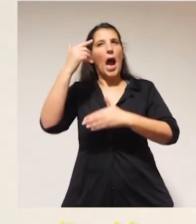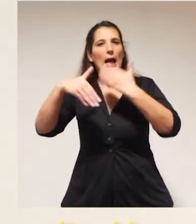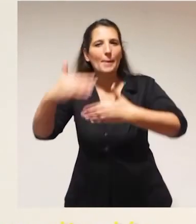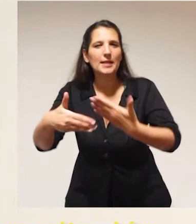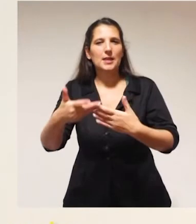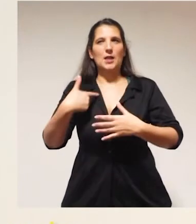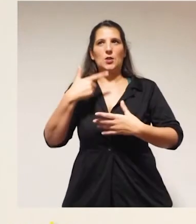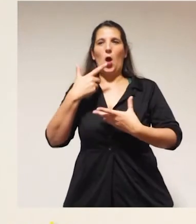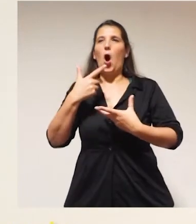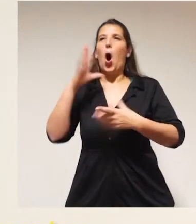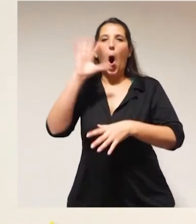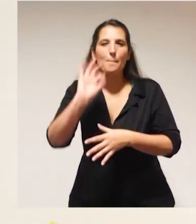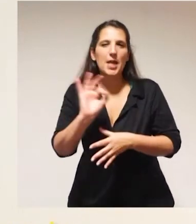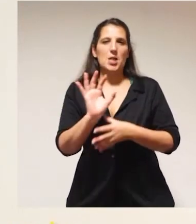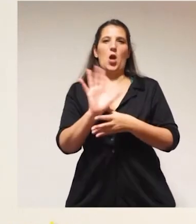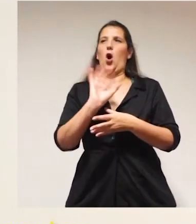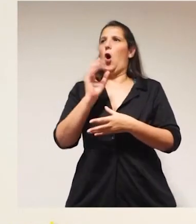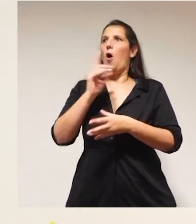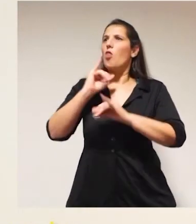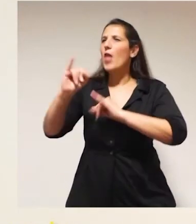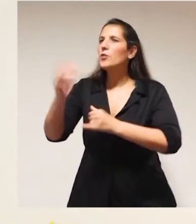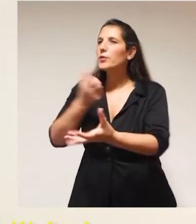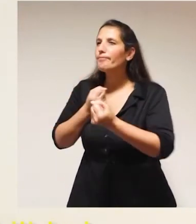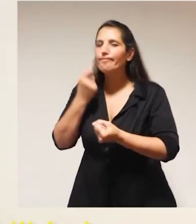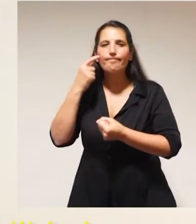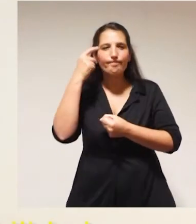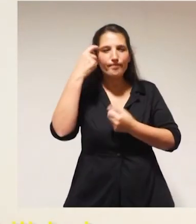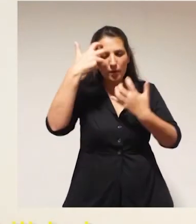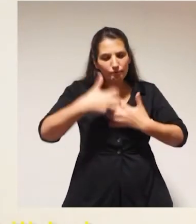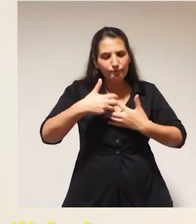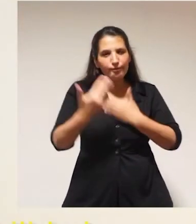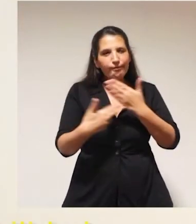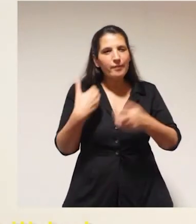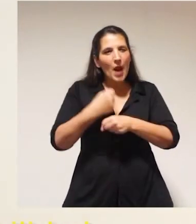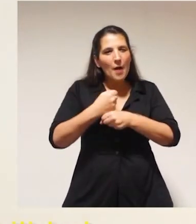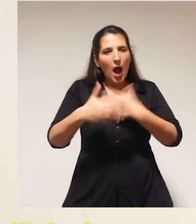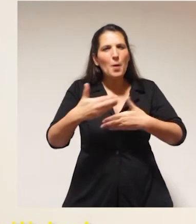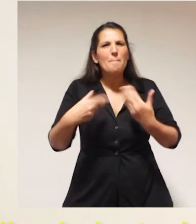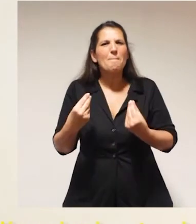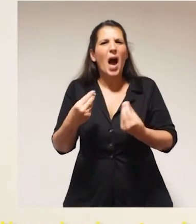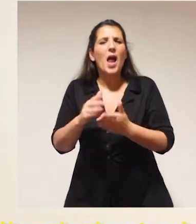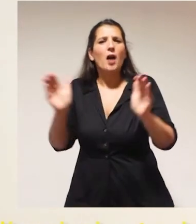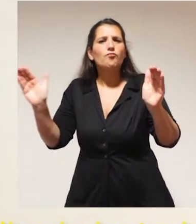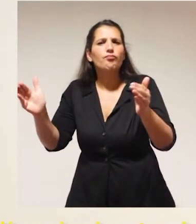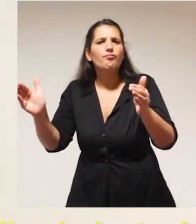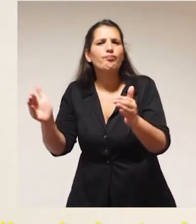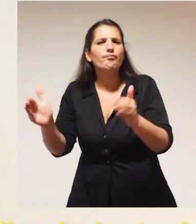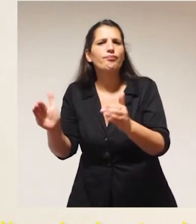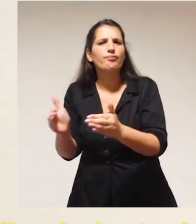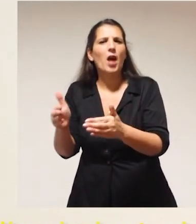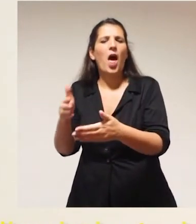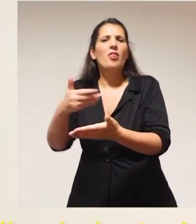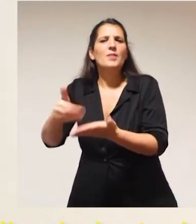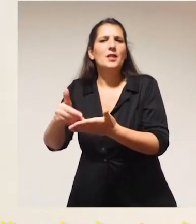capacitación, de opinión, de recepción de denuncias, lo cual nos va llevando a la posibilidad de la eliminación